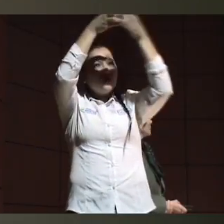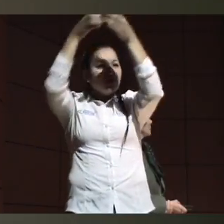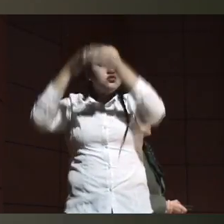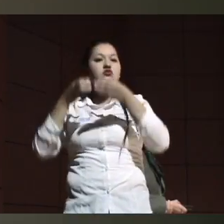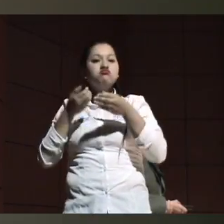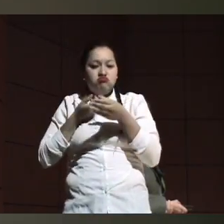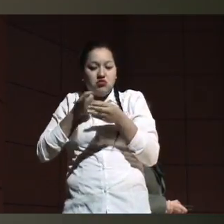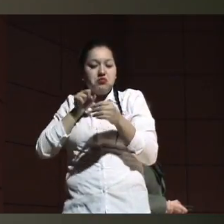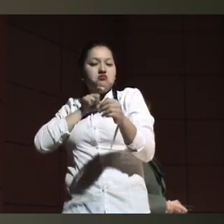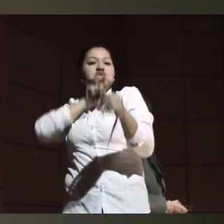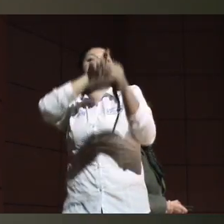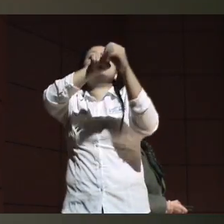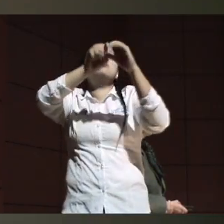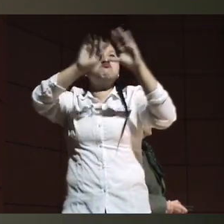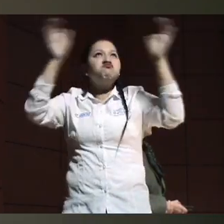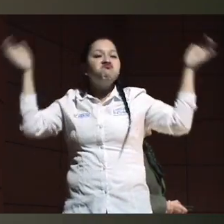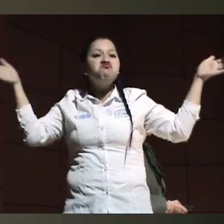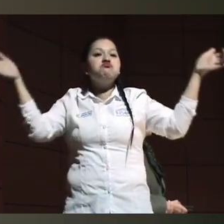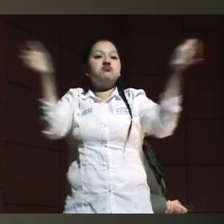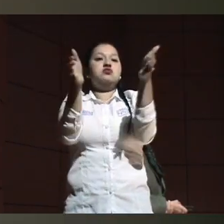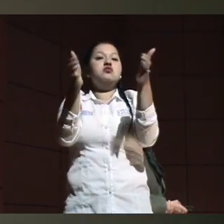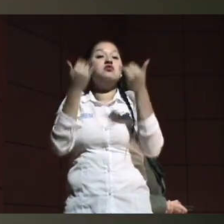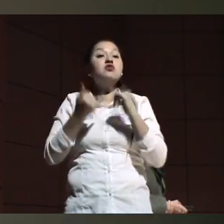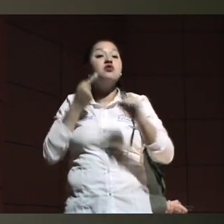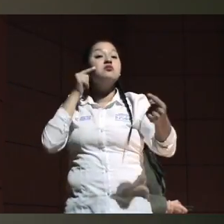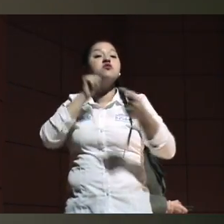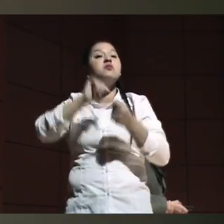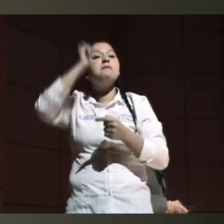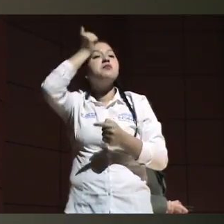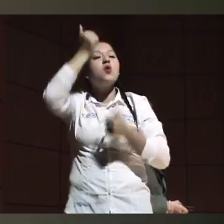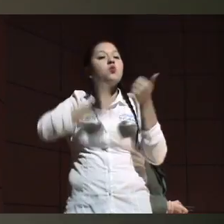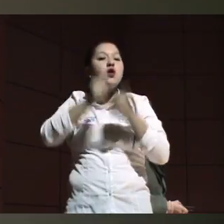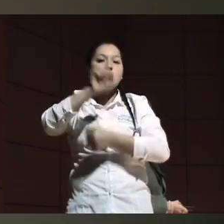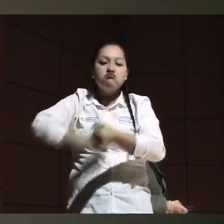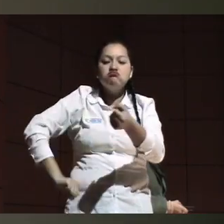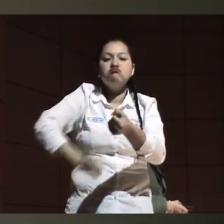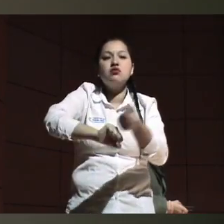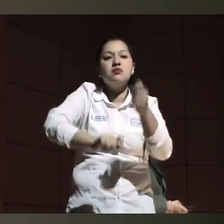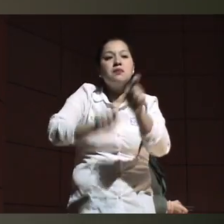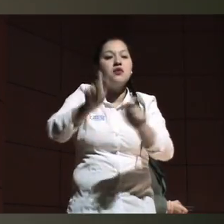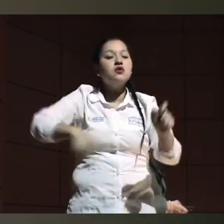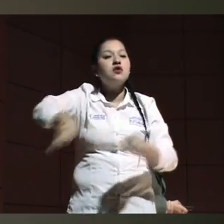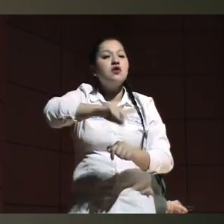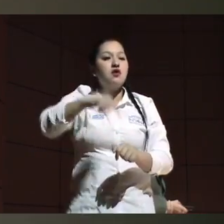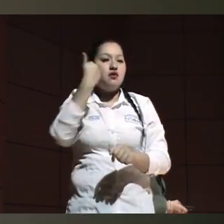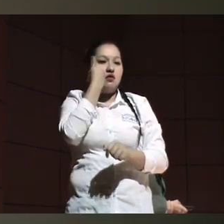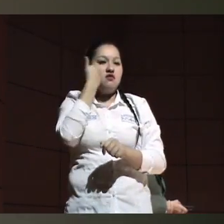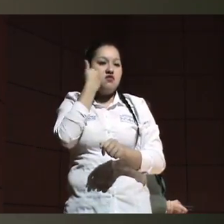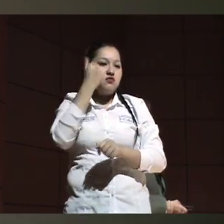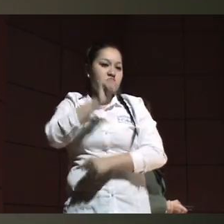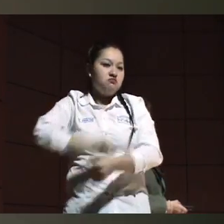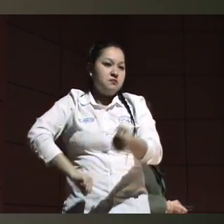estos momentos el objetivo principal de nosotros es brindar apoyo a los pacientes y a sus familias. Entonces,